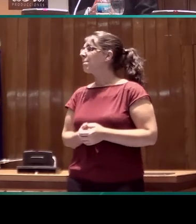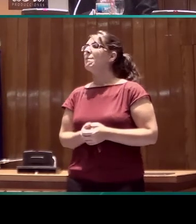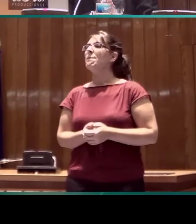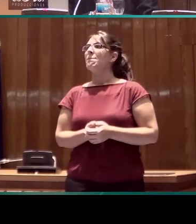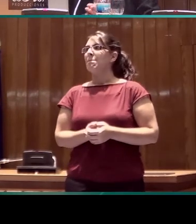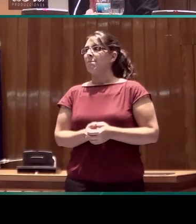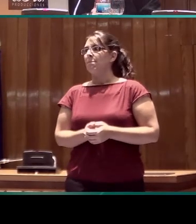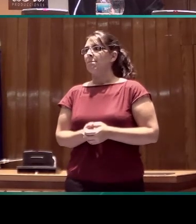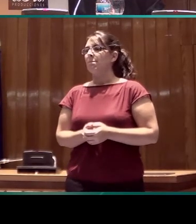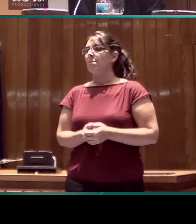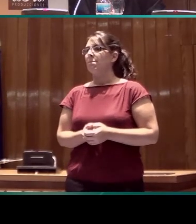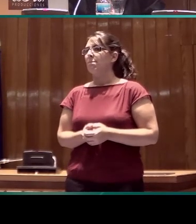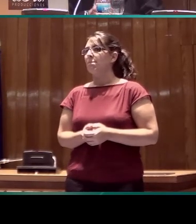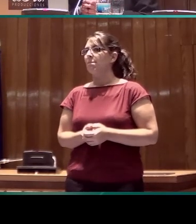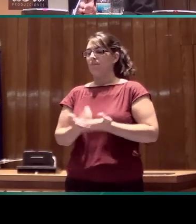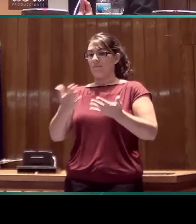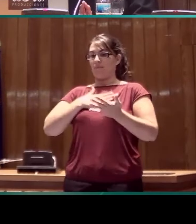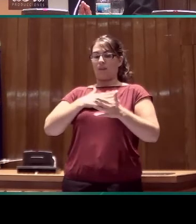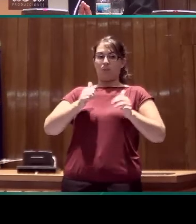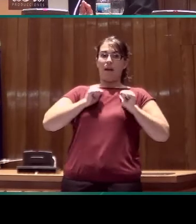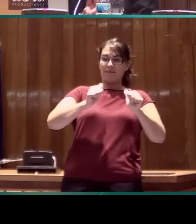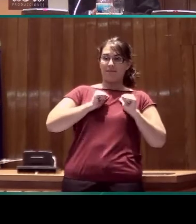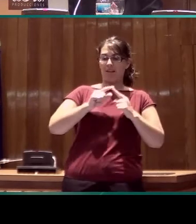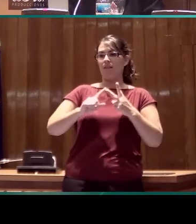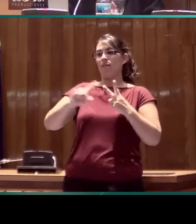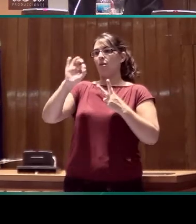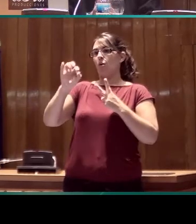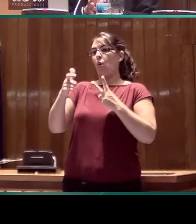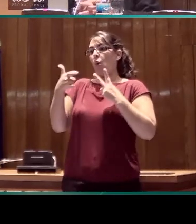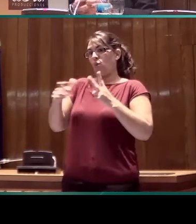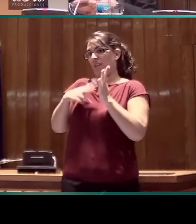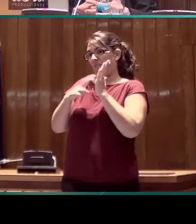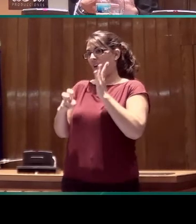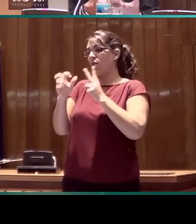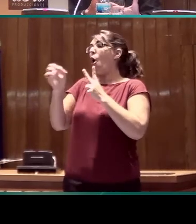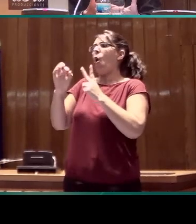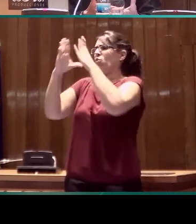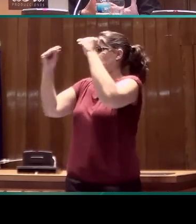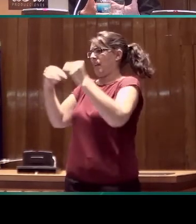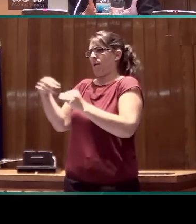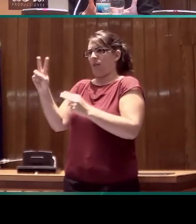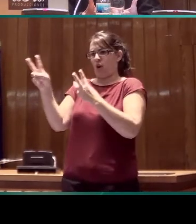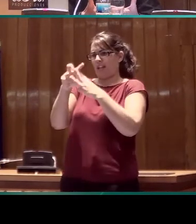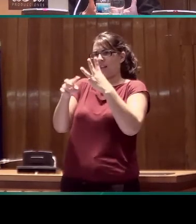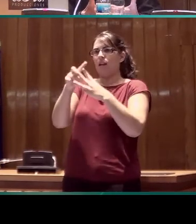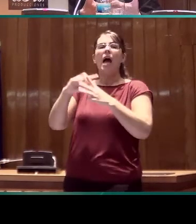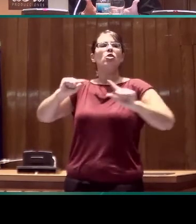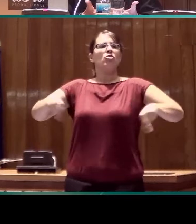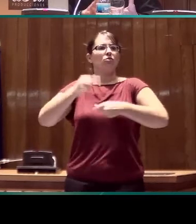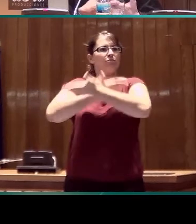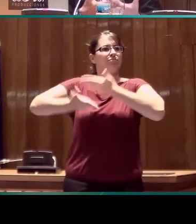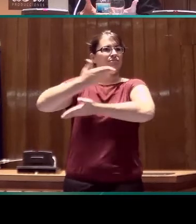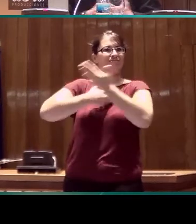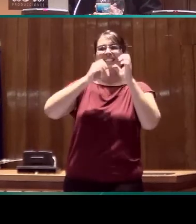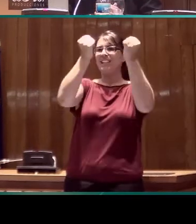bien, desde el propio máster, desde la unidad o desde la Universidad de Valladolid, tenemos convenios firmados con distintas instituciones que